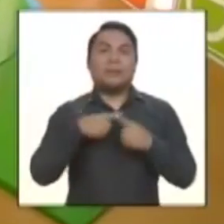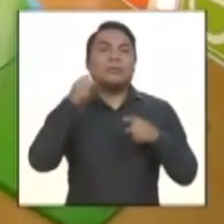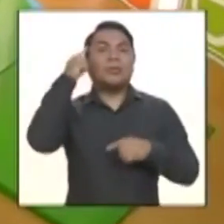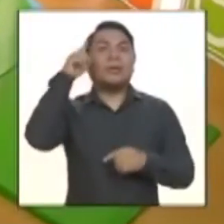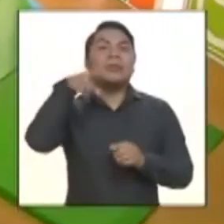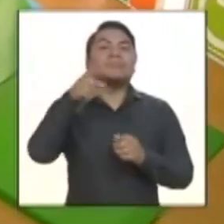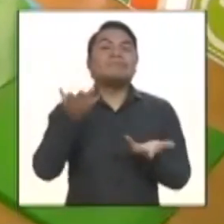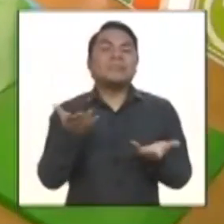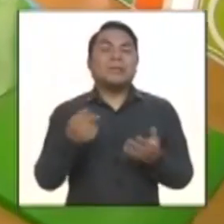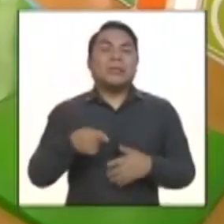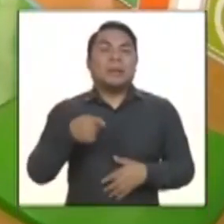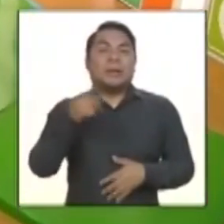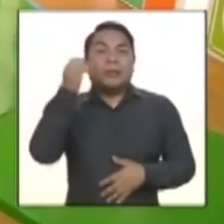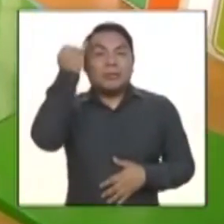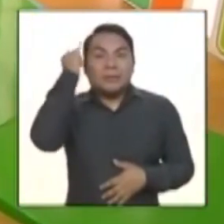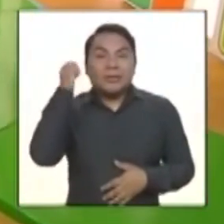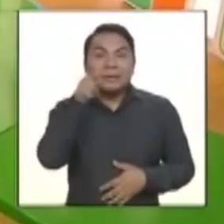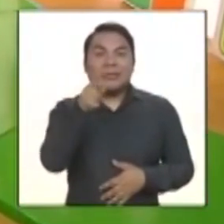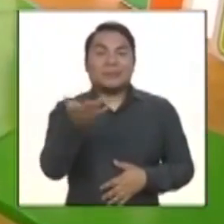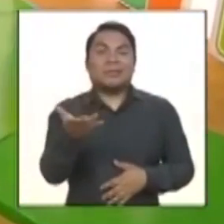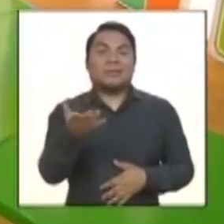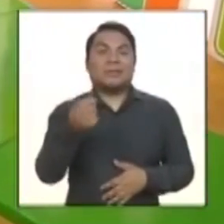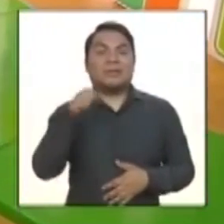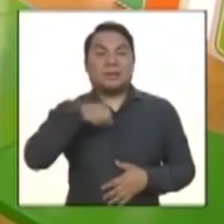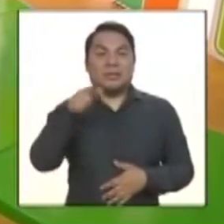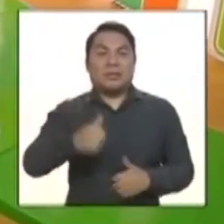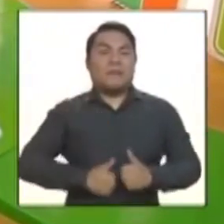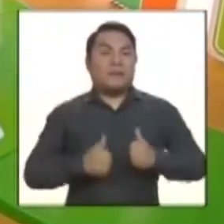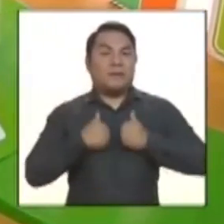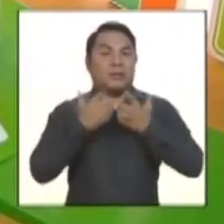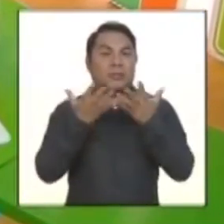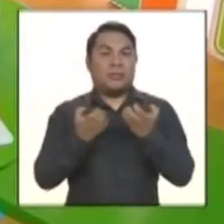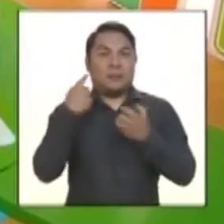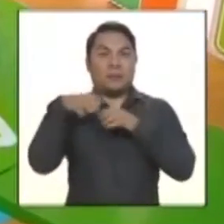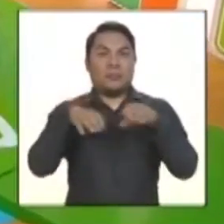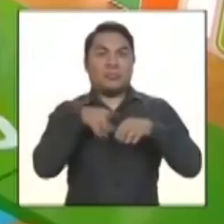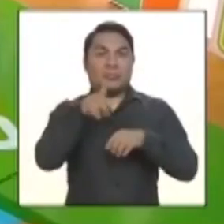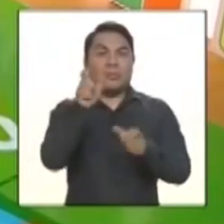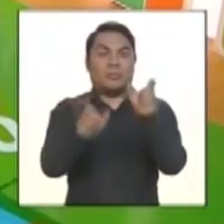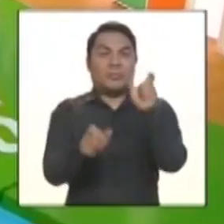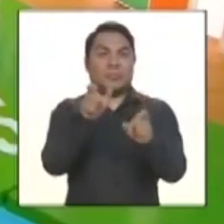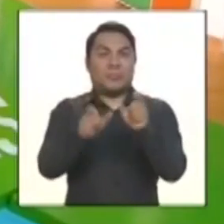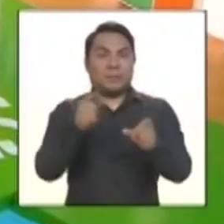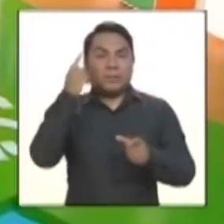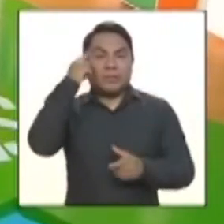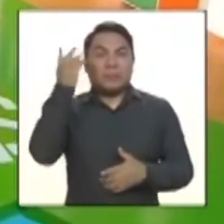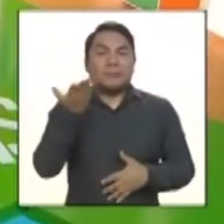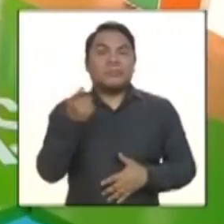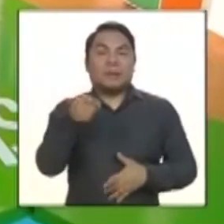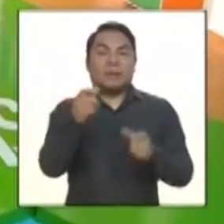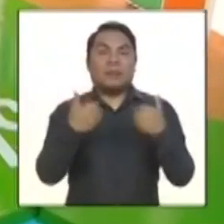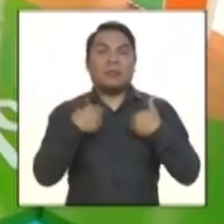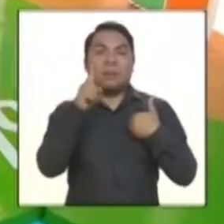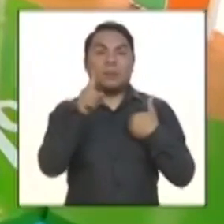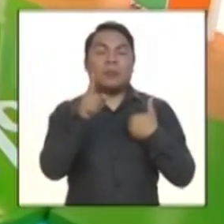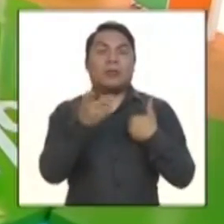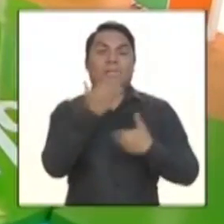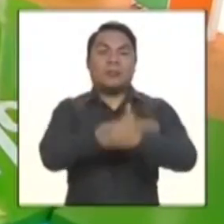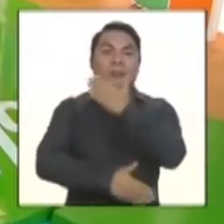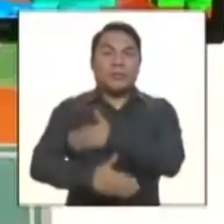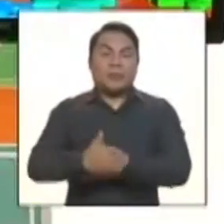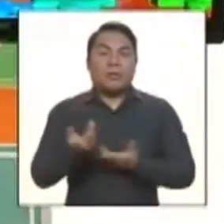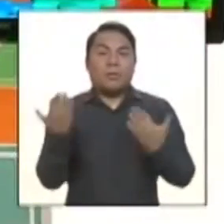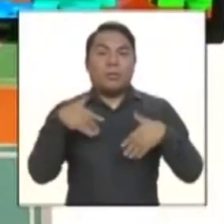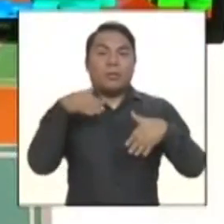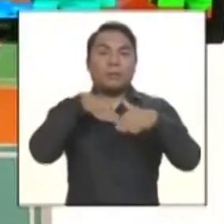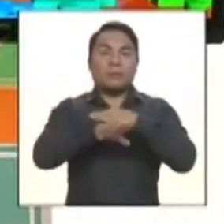imagínate, una persona que quiere hacer su vida, quiere autorealizarse como persona, así tenga una discapacidad, si no encuentra